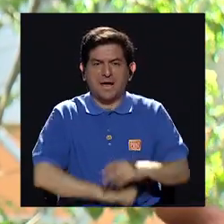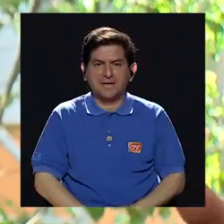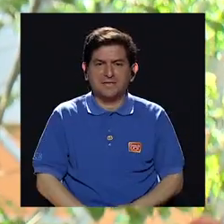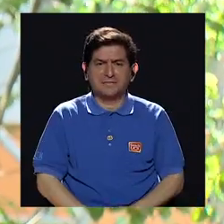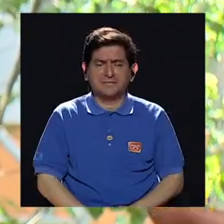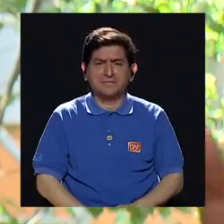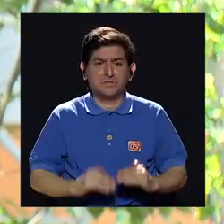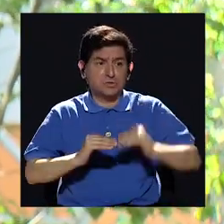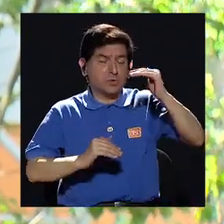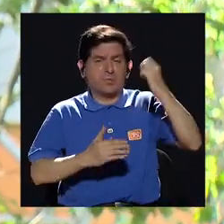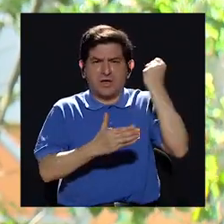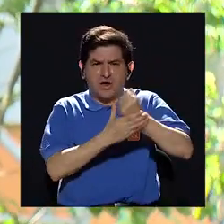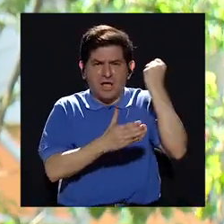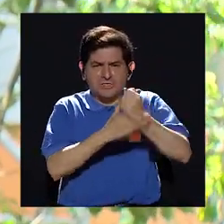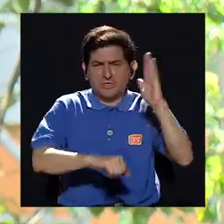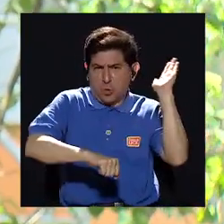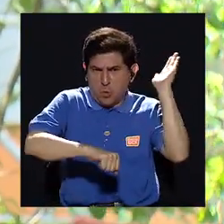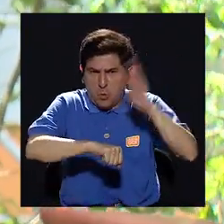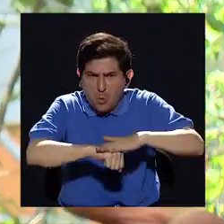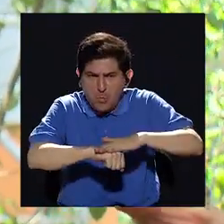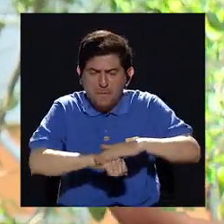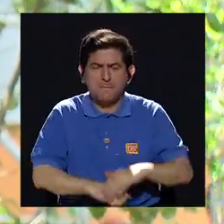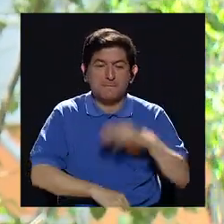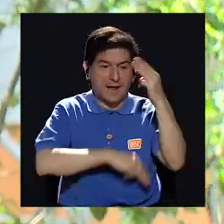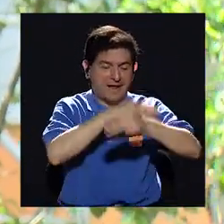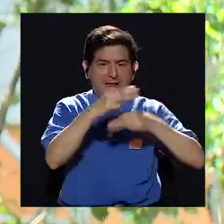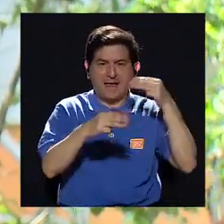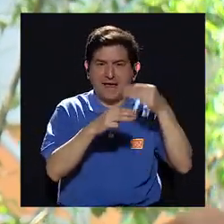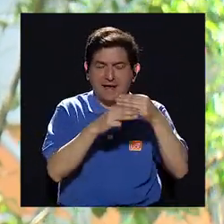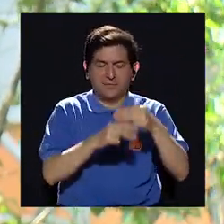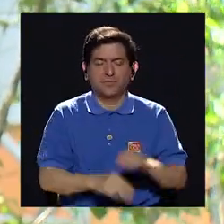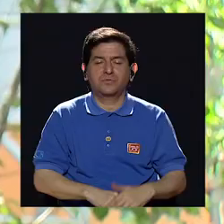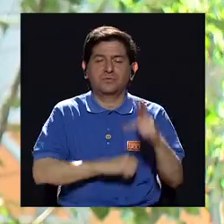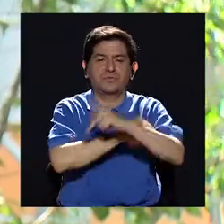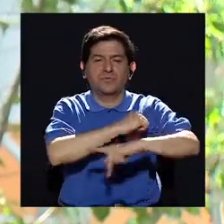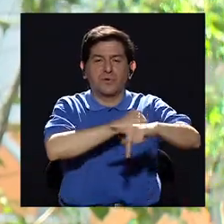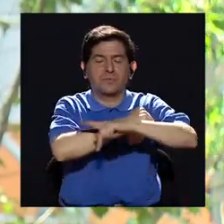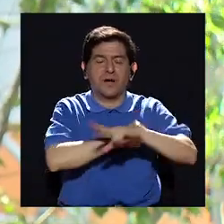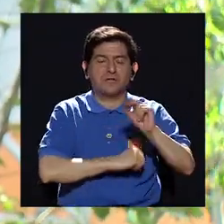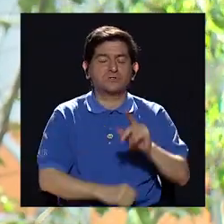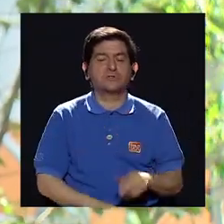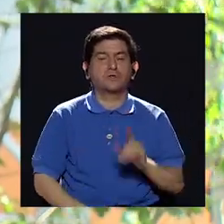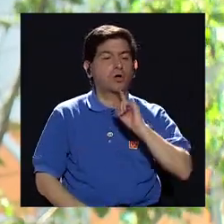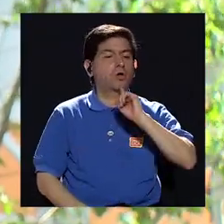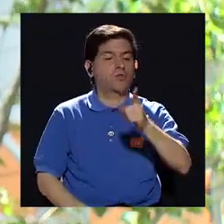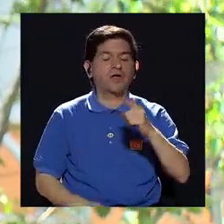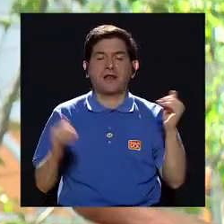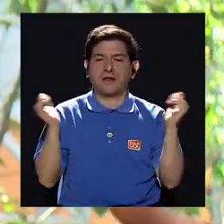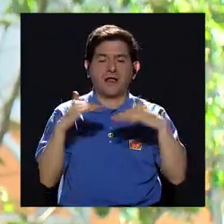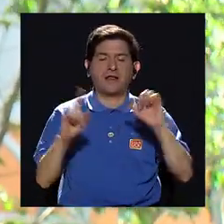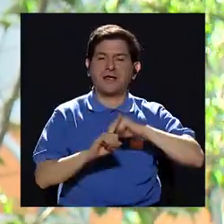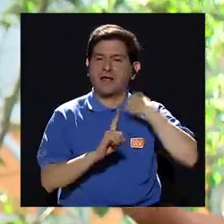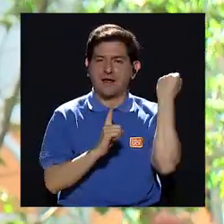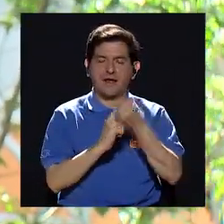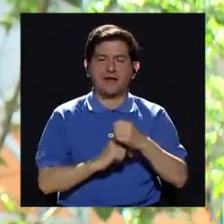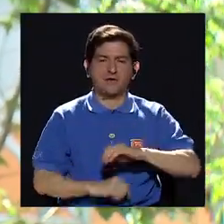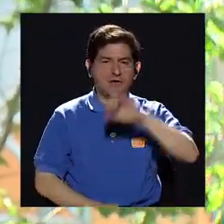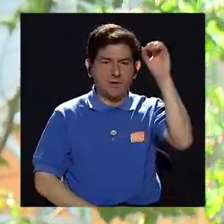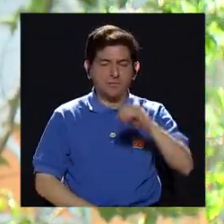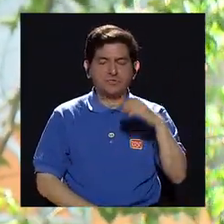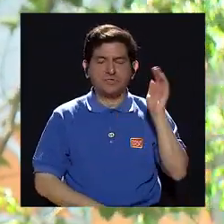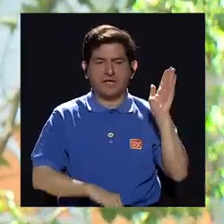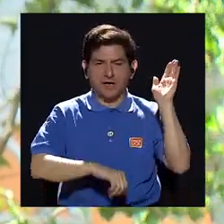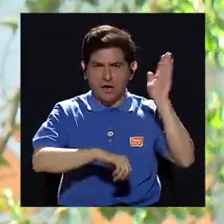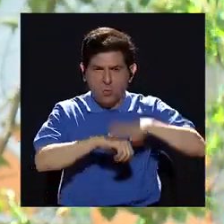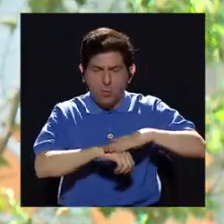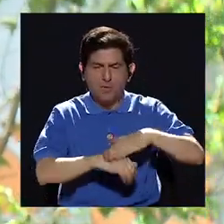más homicidios dolosos a escala mundial en países que no se han declarado en guerra. La tasa de homicidios